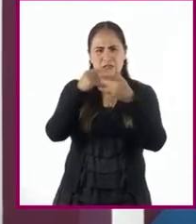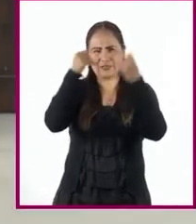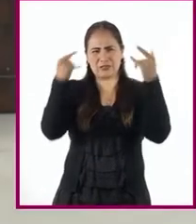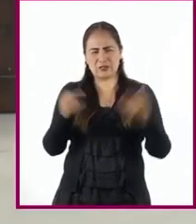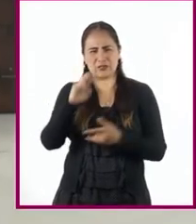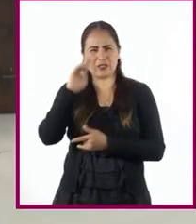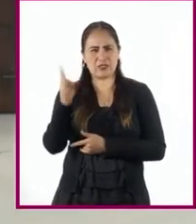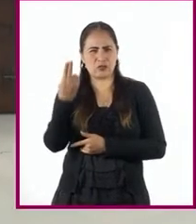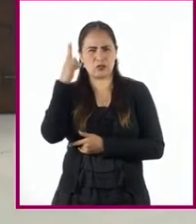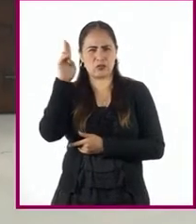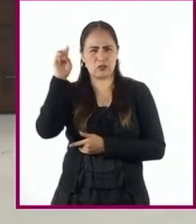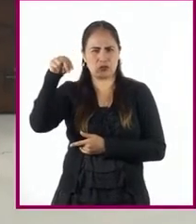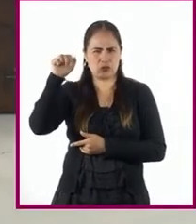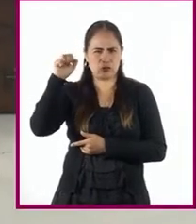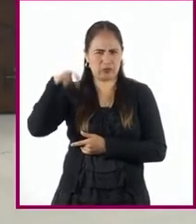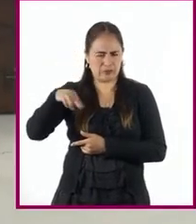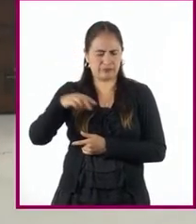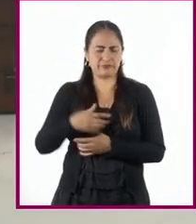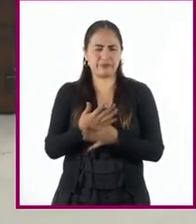la UNAM. Dice así.